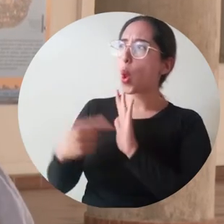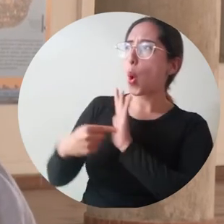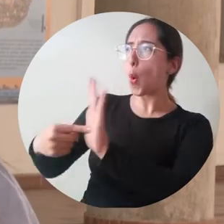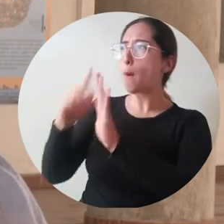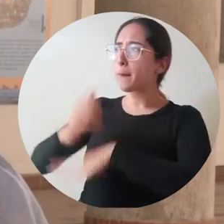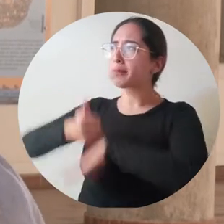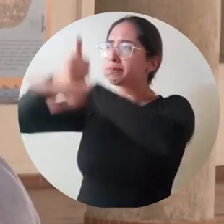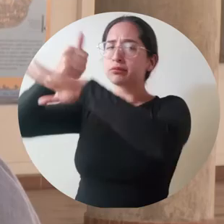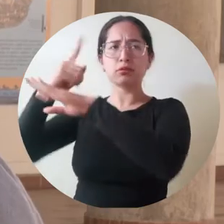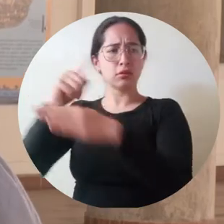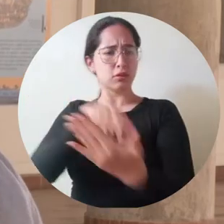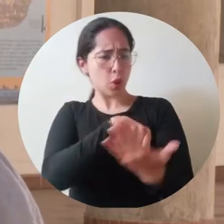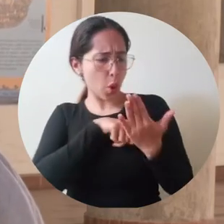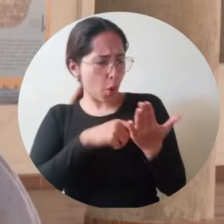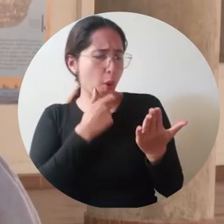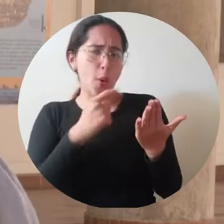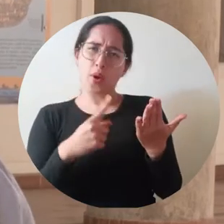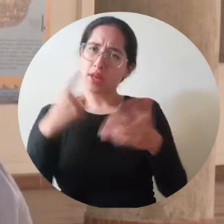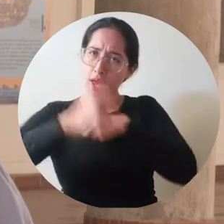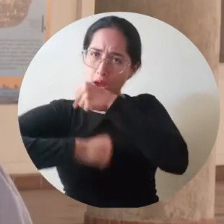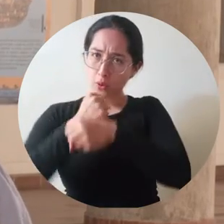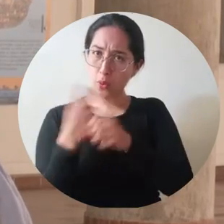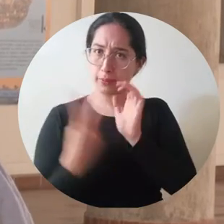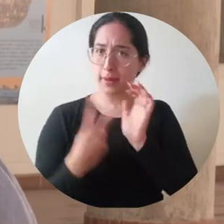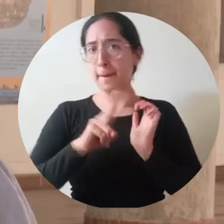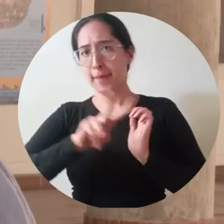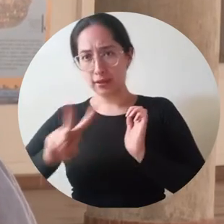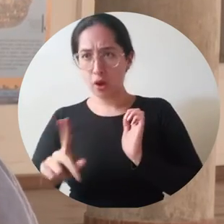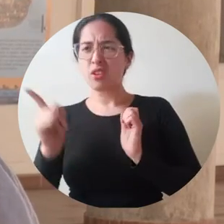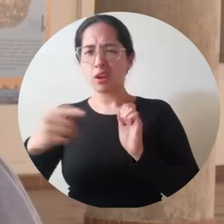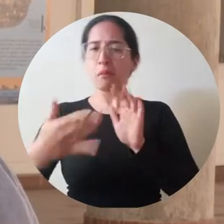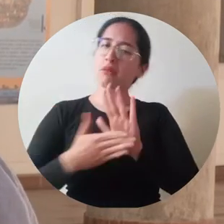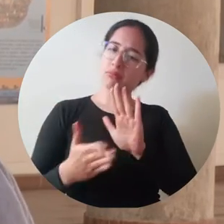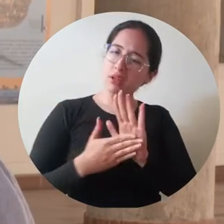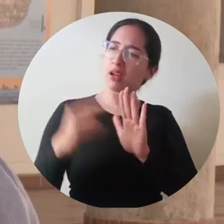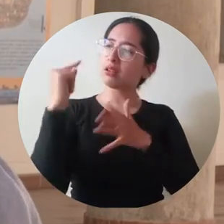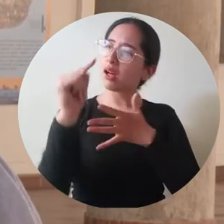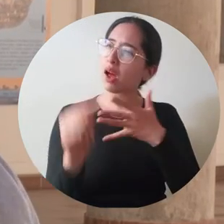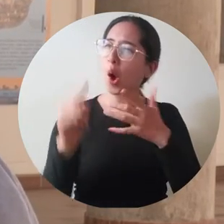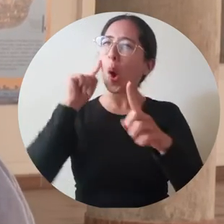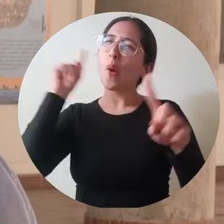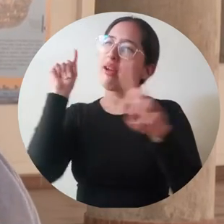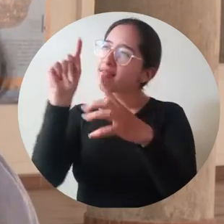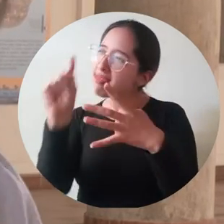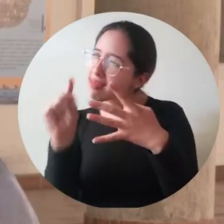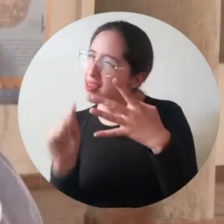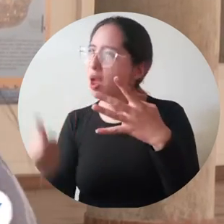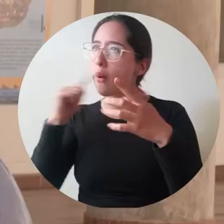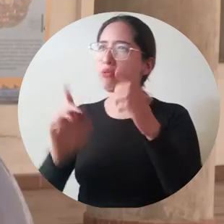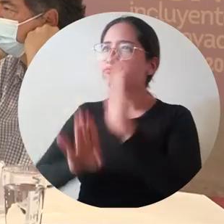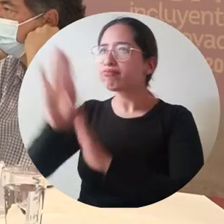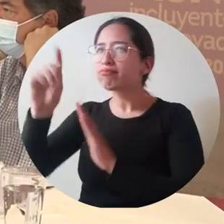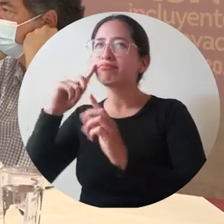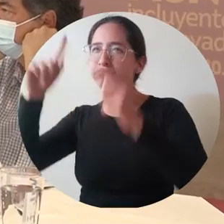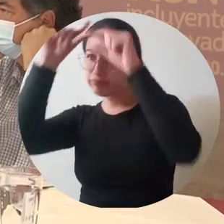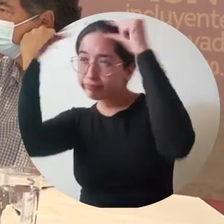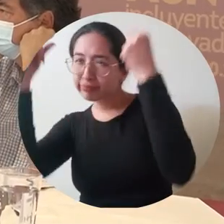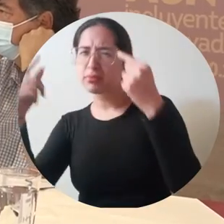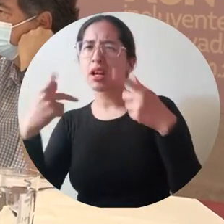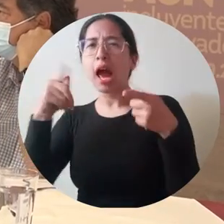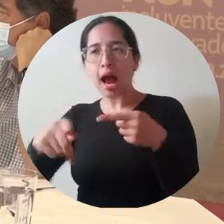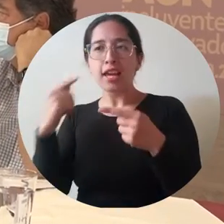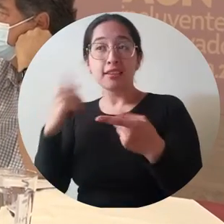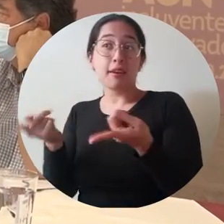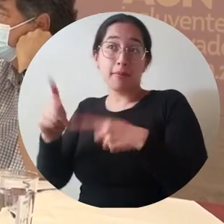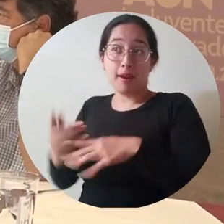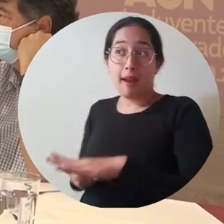a este año 2022, donde se establecen algunas metas y también se hizo un seguimiento del plan de acción y el plan de